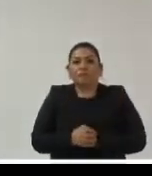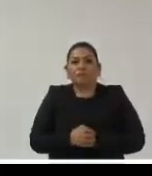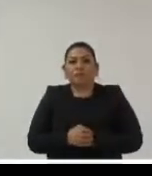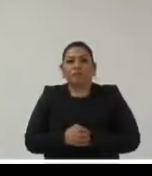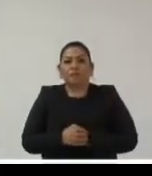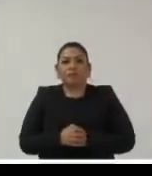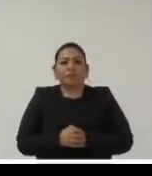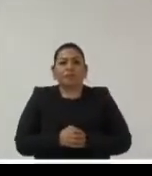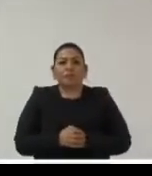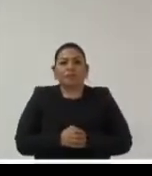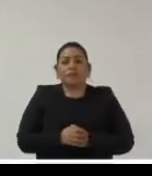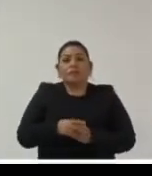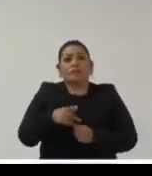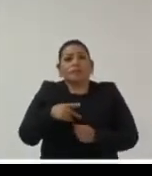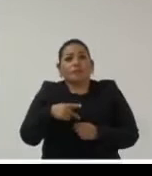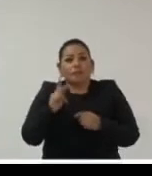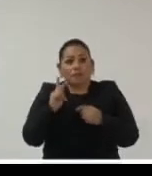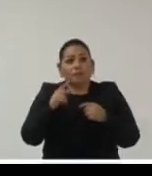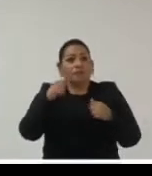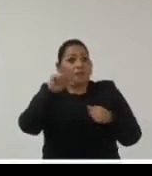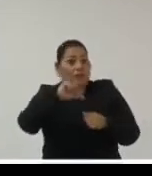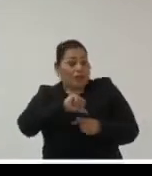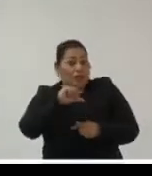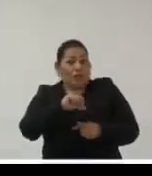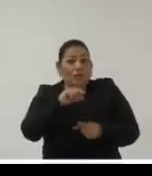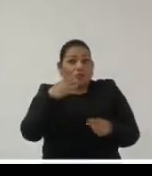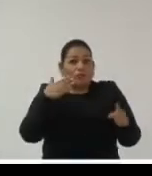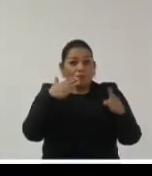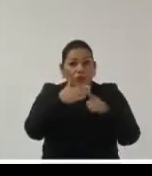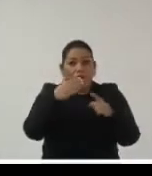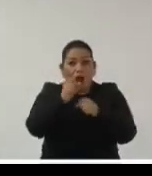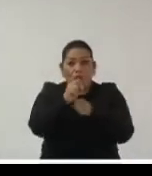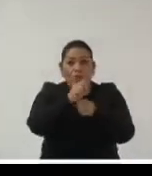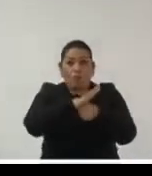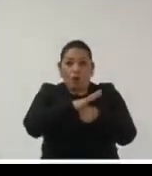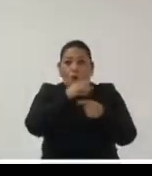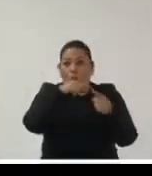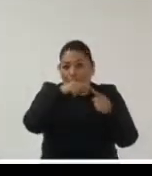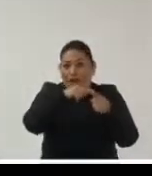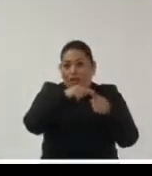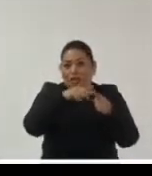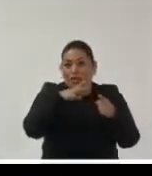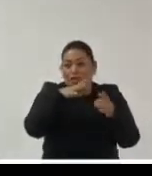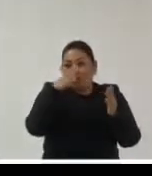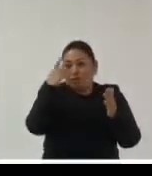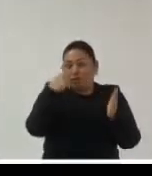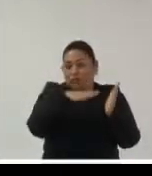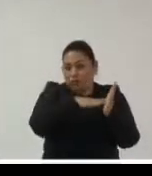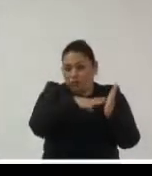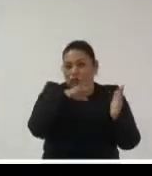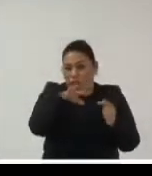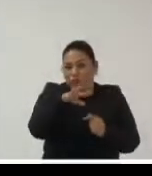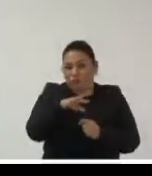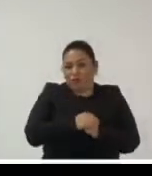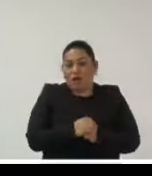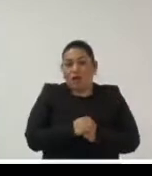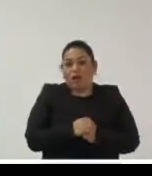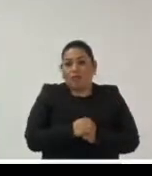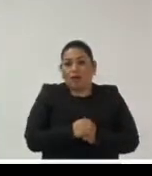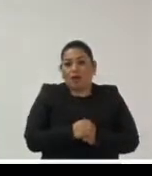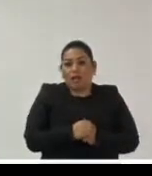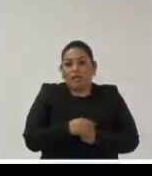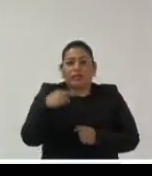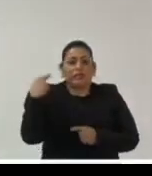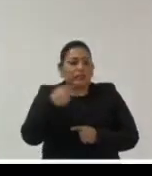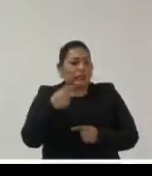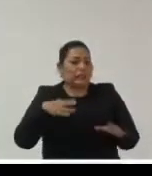la capacidad de enfrentarlos sin embargo este hecho particular al que nos enfrentó el COVID nos llevó a plantearnos la